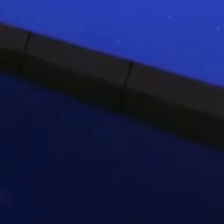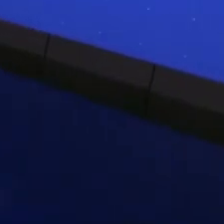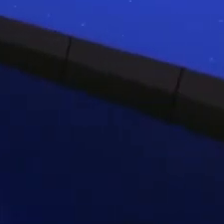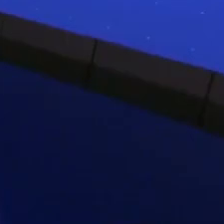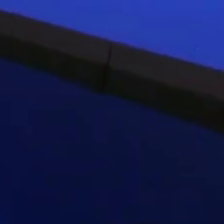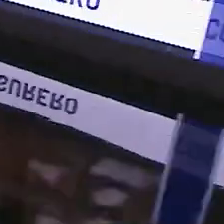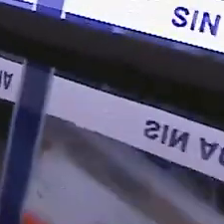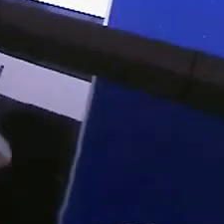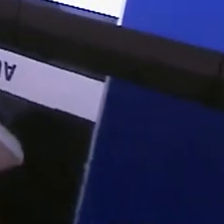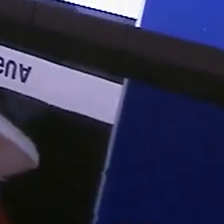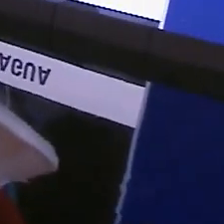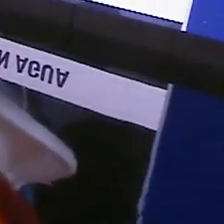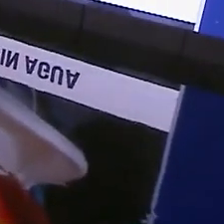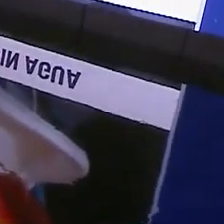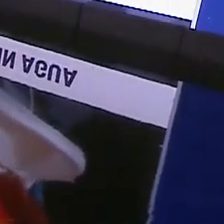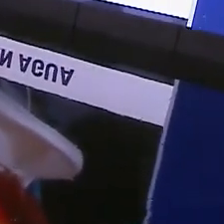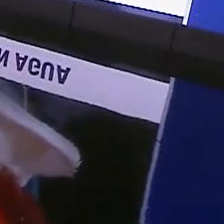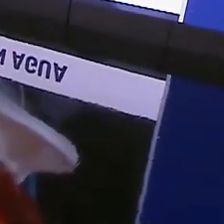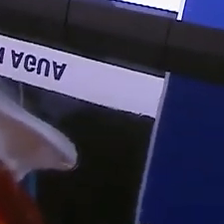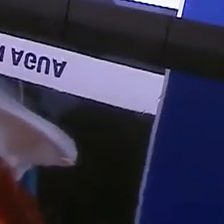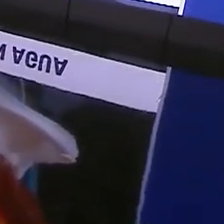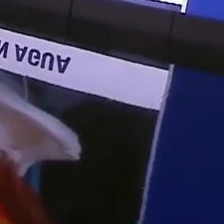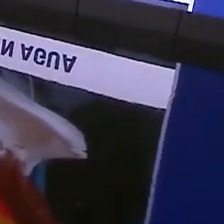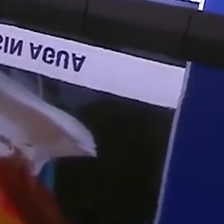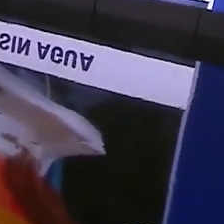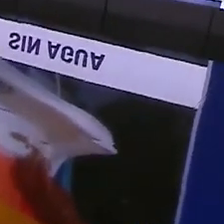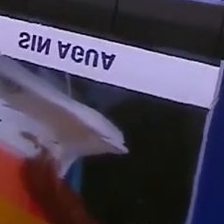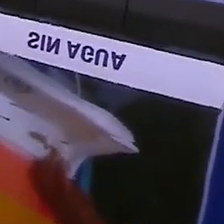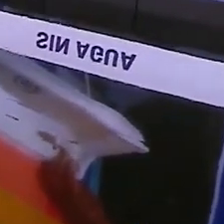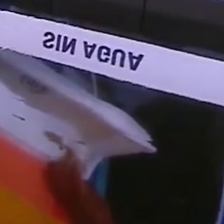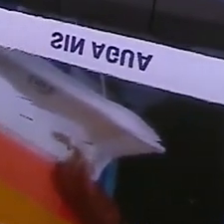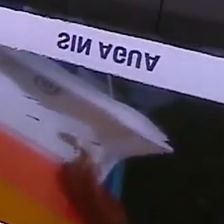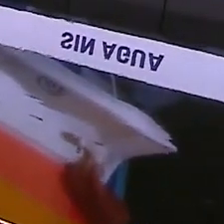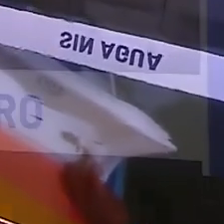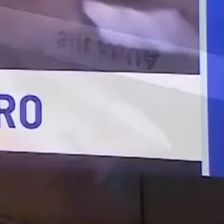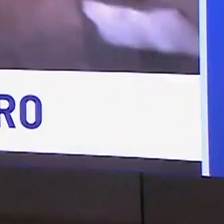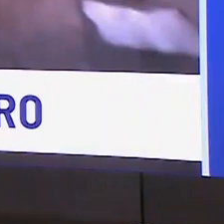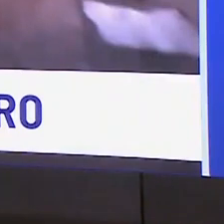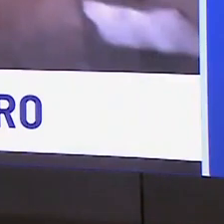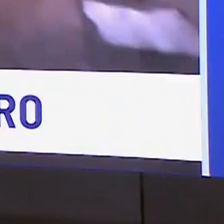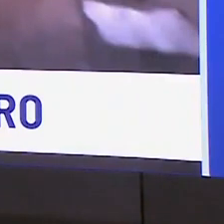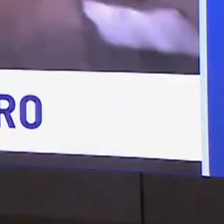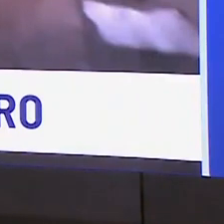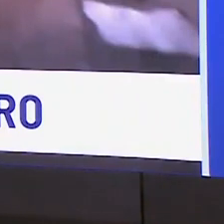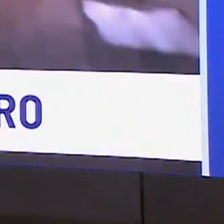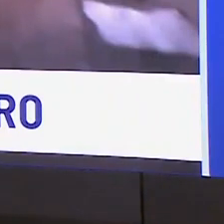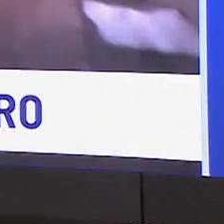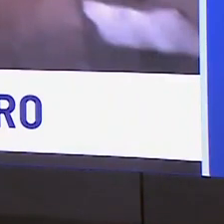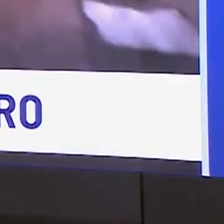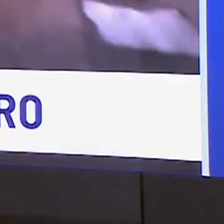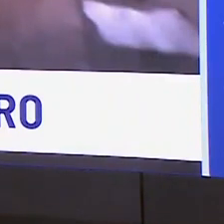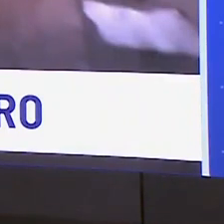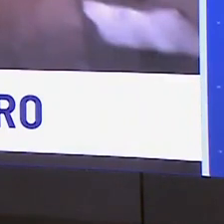¿Qué dices, Caracol? El periodista es usted. Estos son los reportes ciudadanos que nos hacen llegar nuestros televidentes. Y vamos a comenzar hablando de el